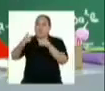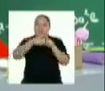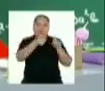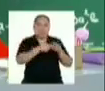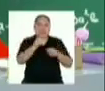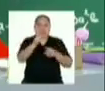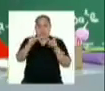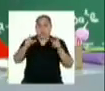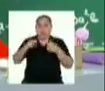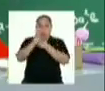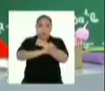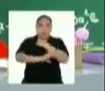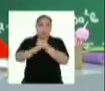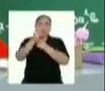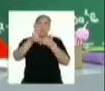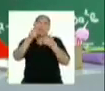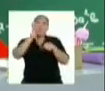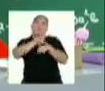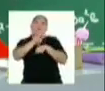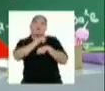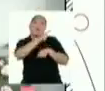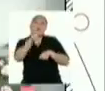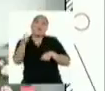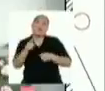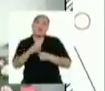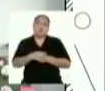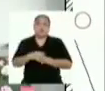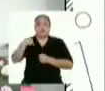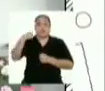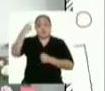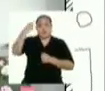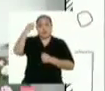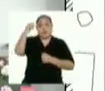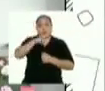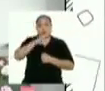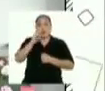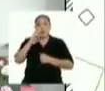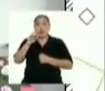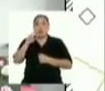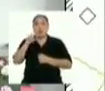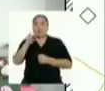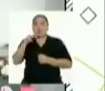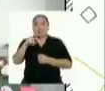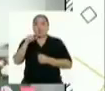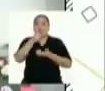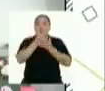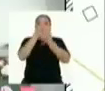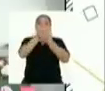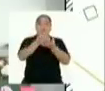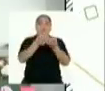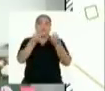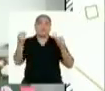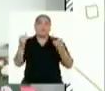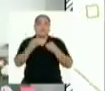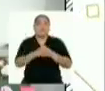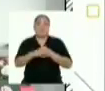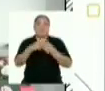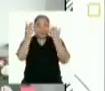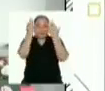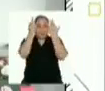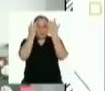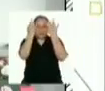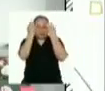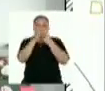país. ¿Qué recomendación tienes para ellas y ellos? Yo creo que el origami ayuda mucho en la creatividad,